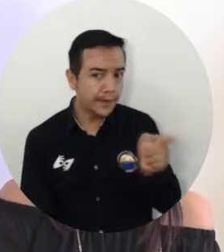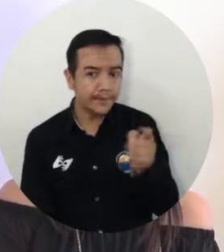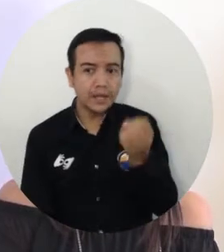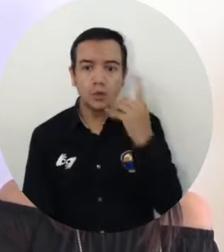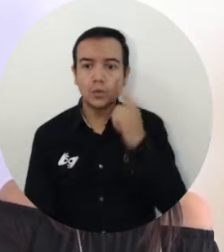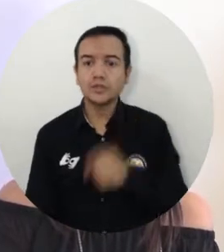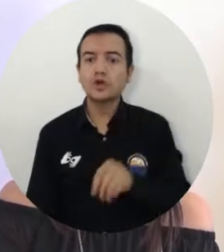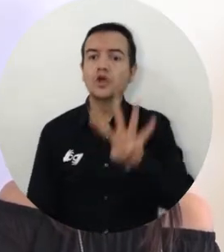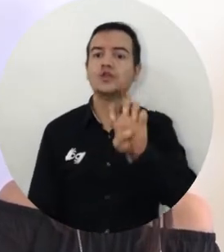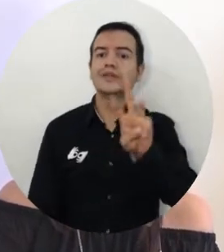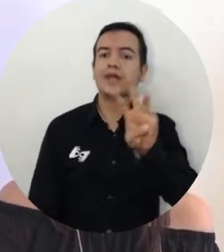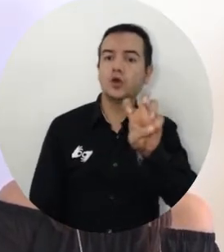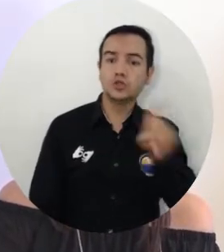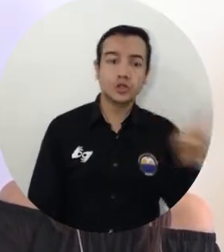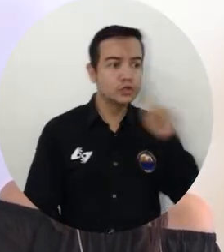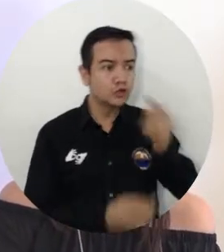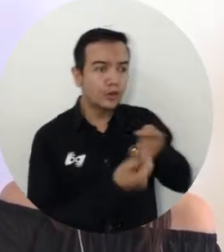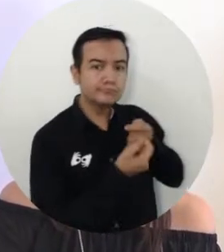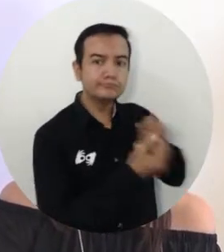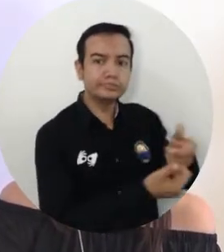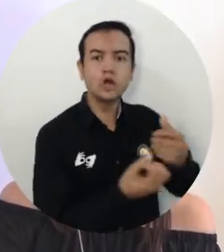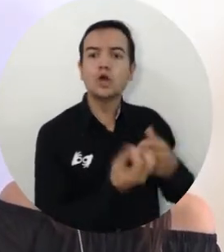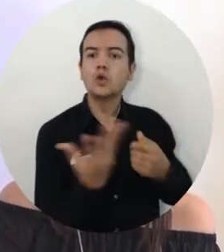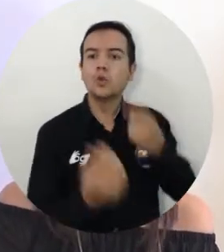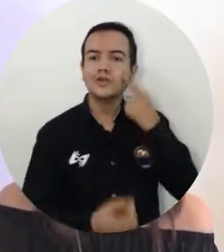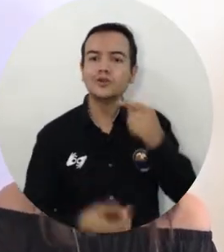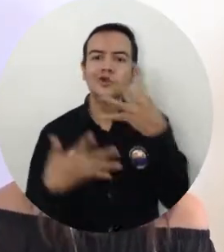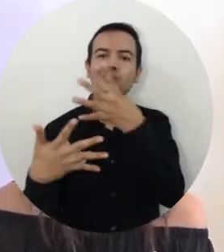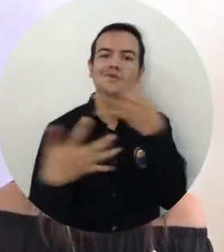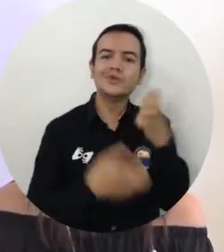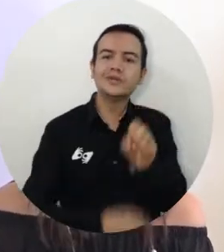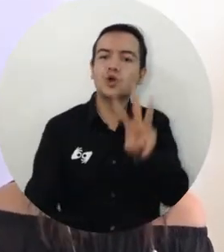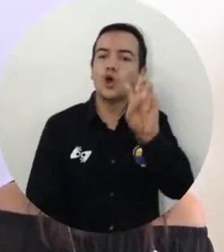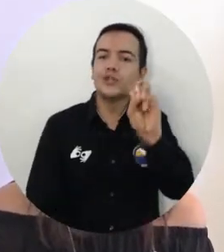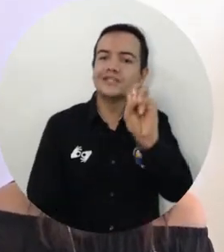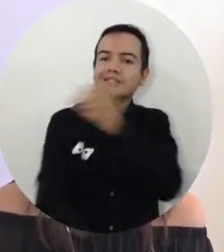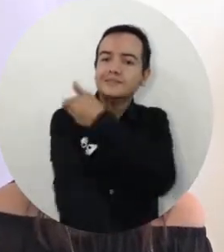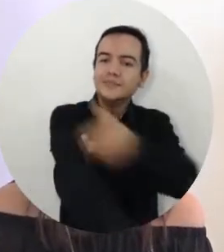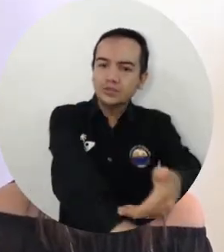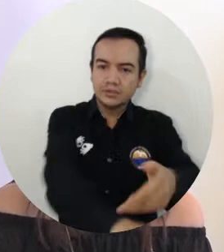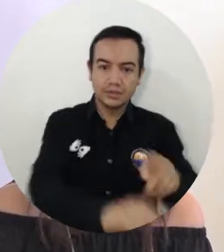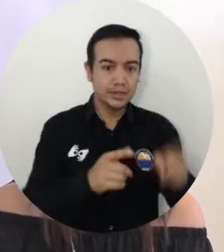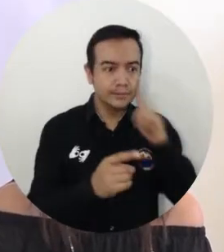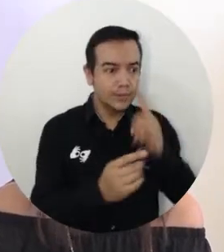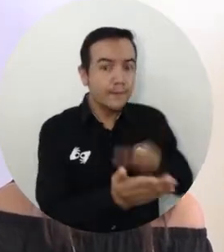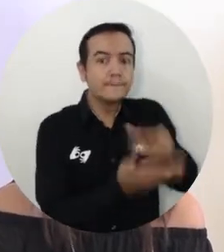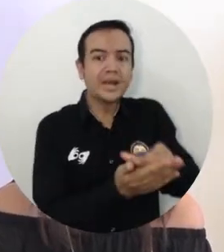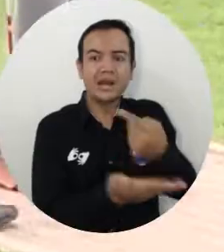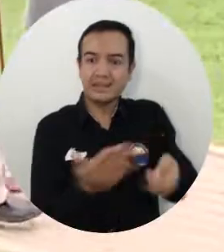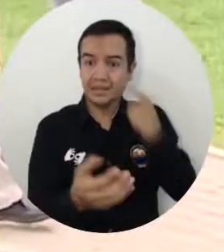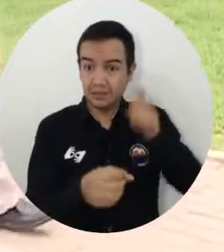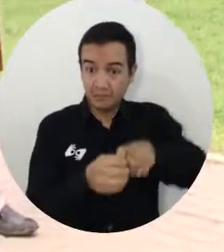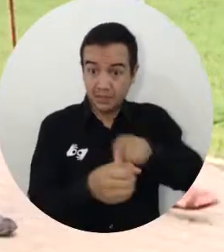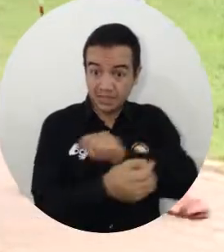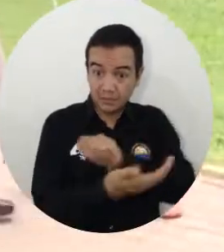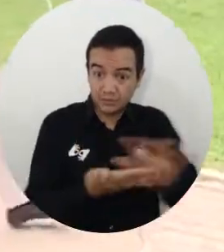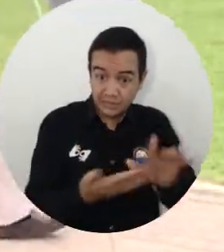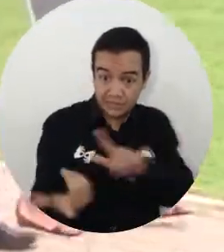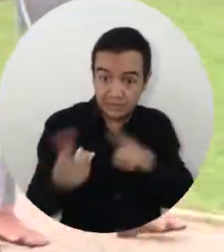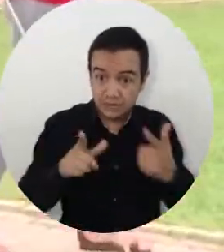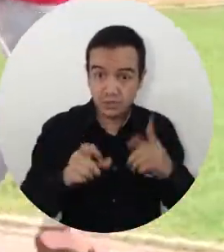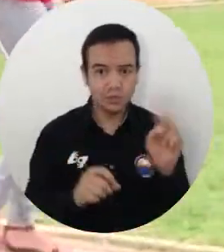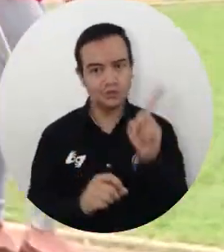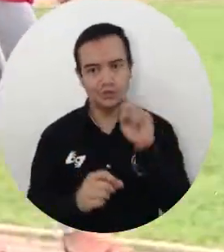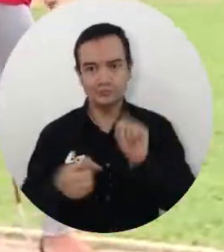980 millones de pesos en su formación, porque el tema no es la matrícula, son los software, son los intérpretes, la capacitación de los profesores,